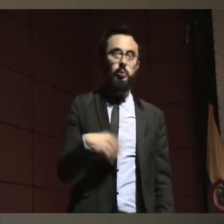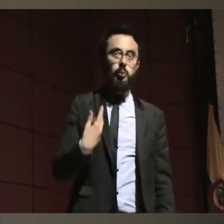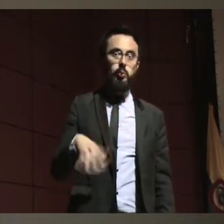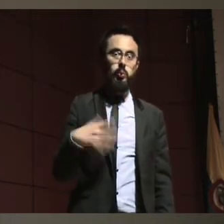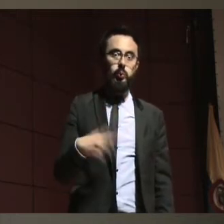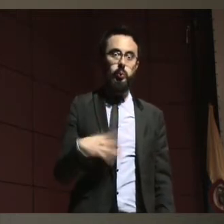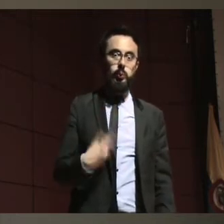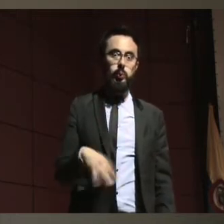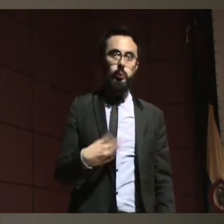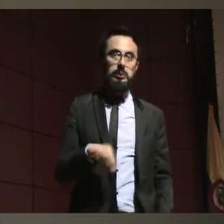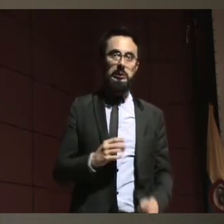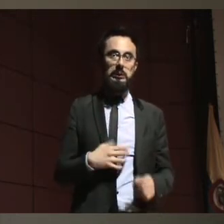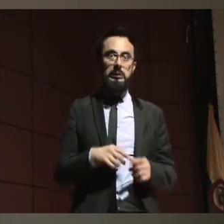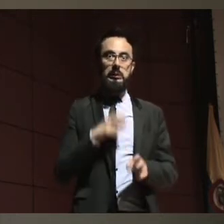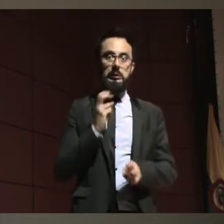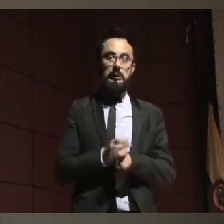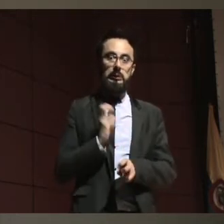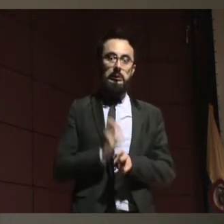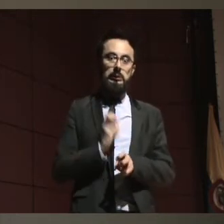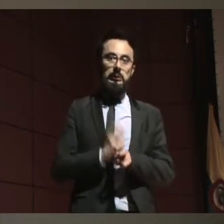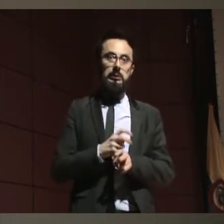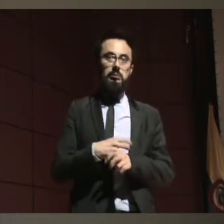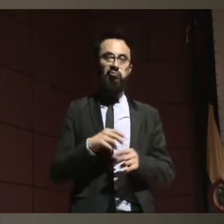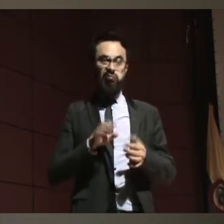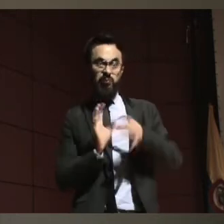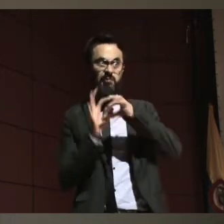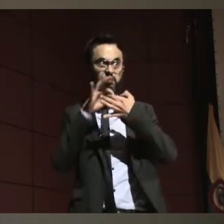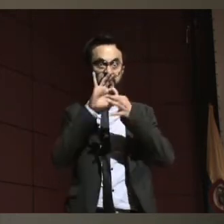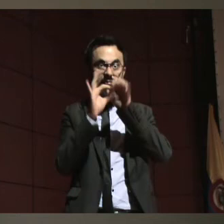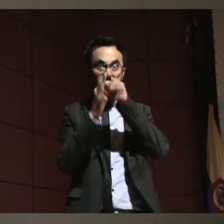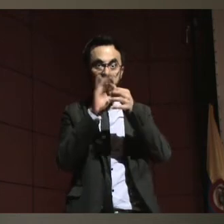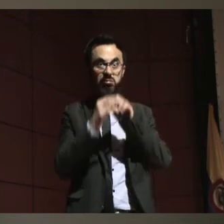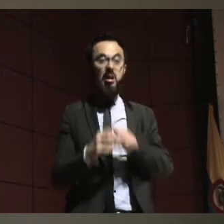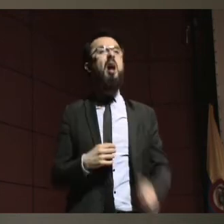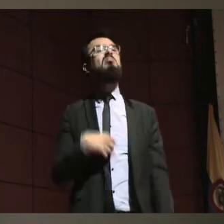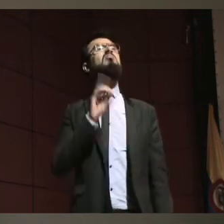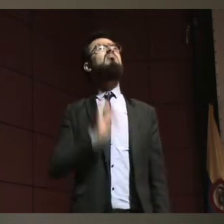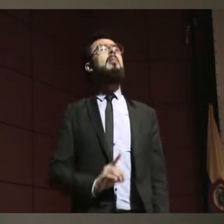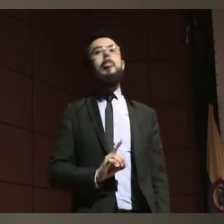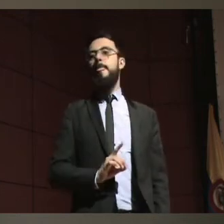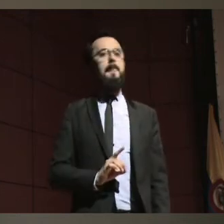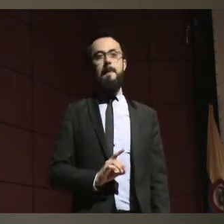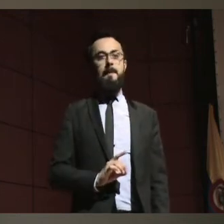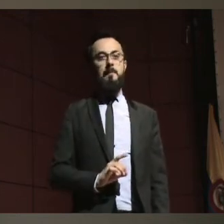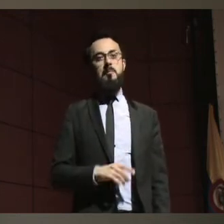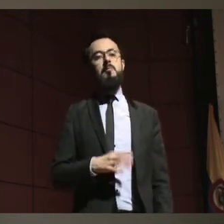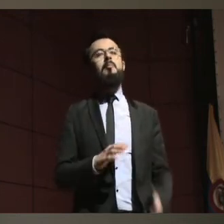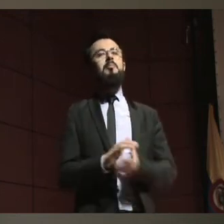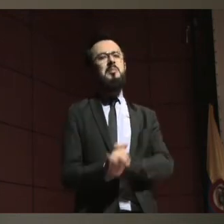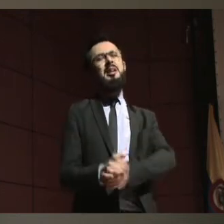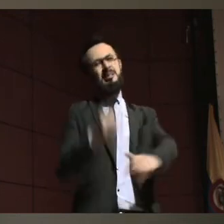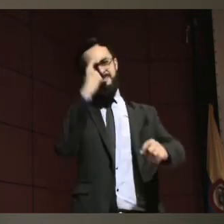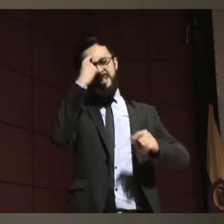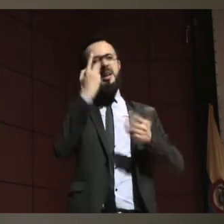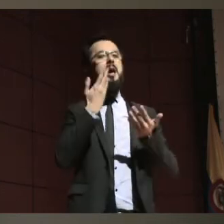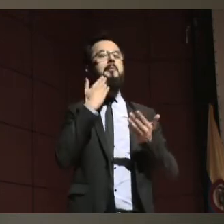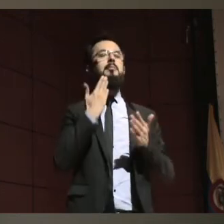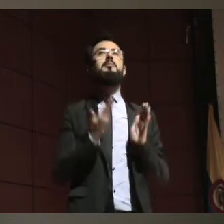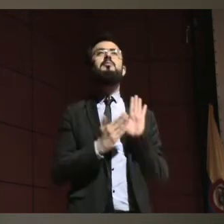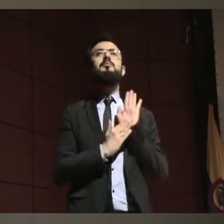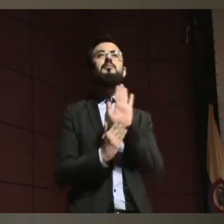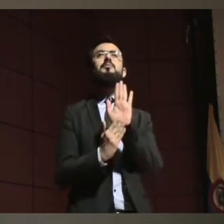proceso de la toma de decisiones, pues obviamente vamos a encontrar en el mundo de lo administrativo, digamos,